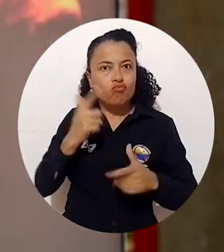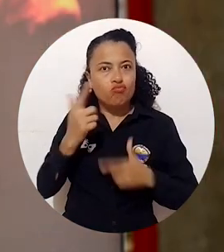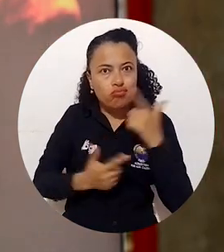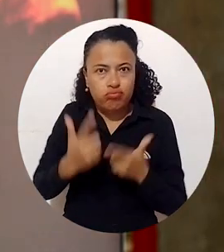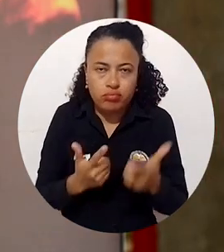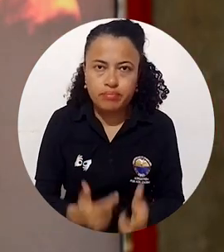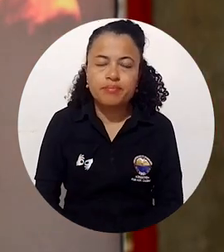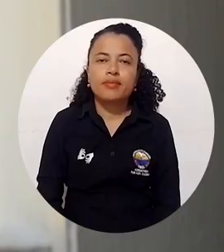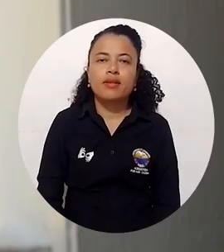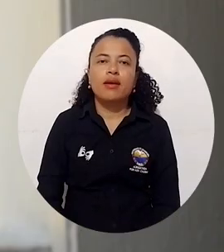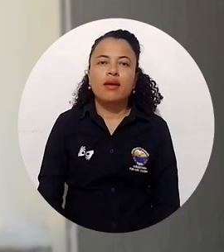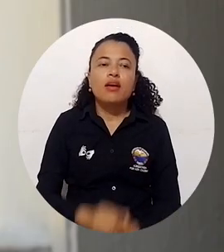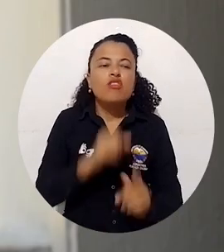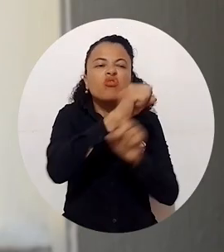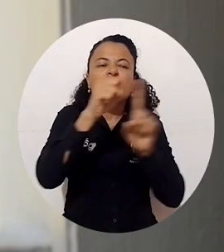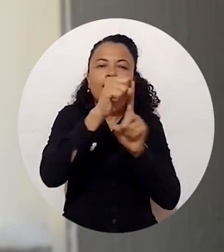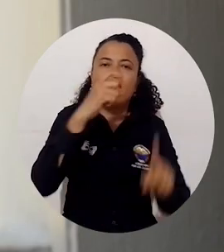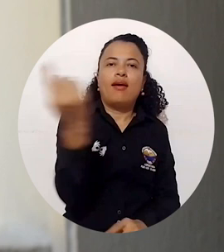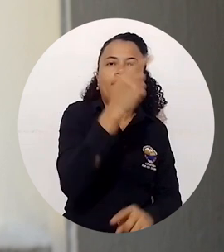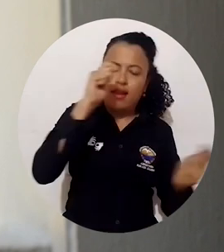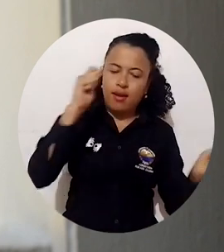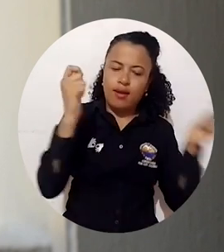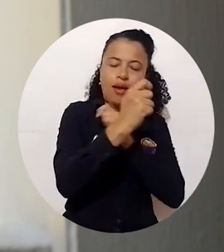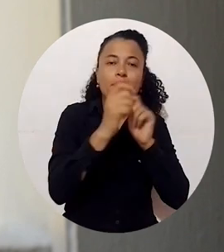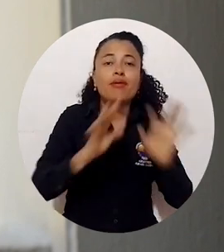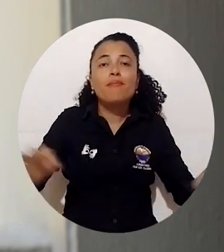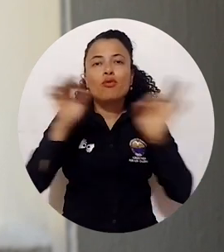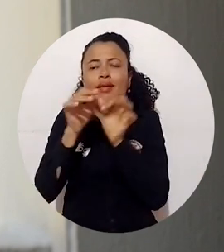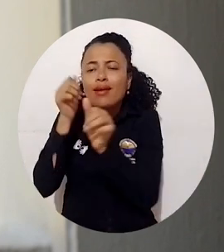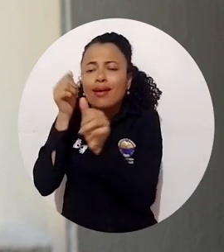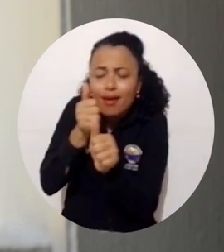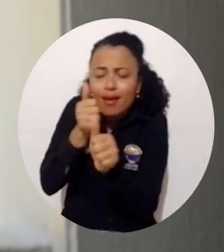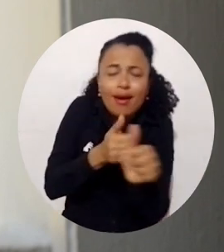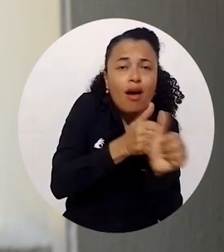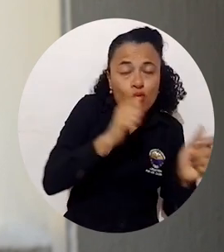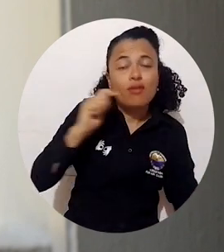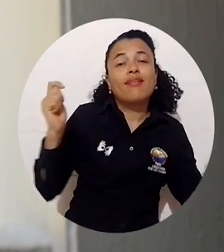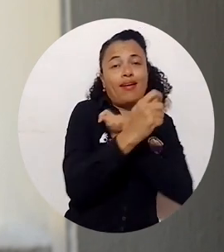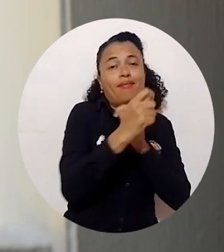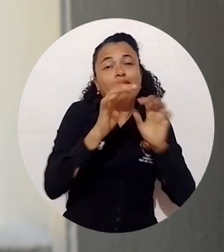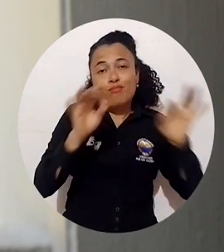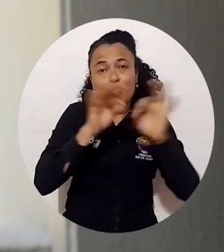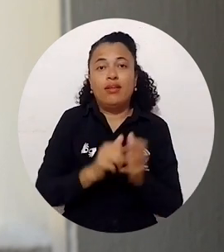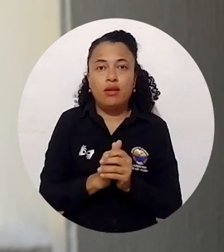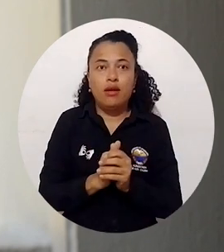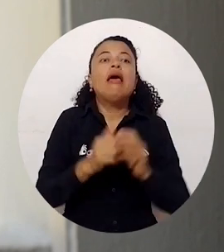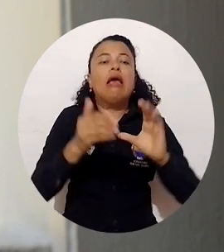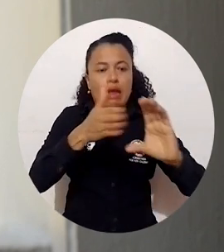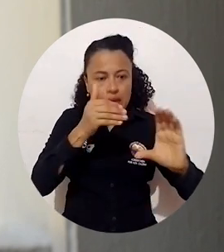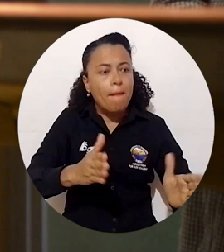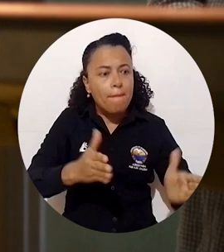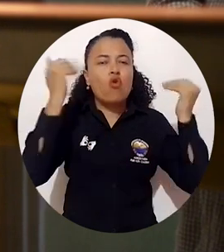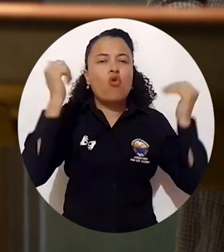a sus luchas. La sociedad cambia en la medida que cada uno de nosotros cambiemos. El clima va a